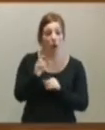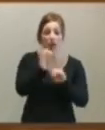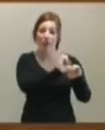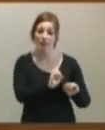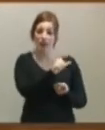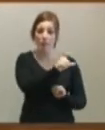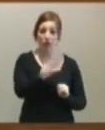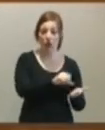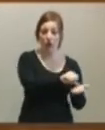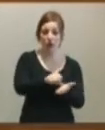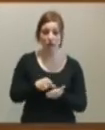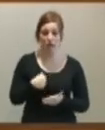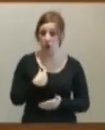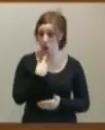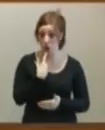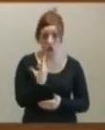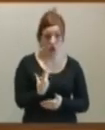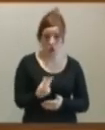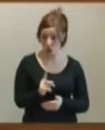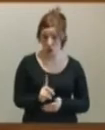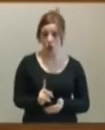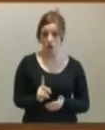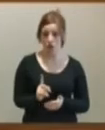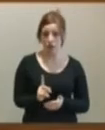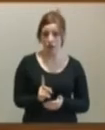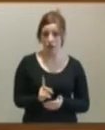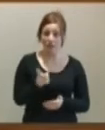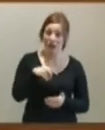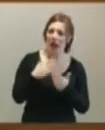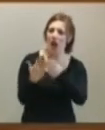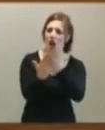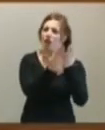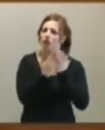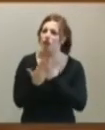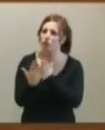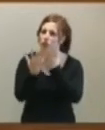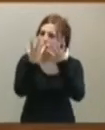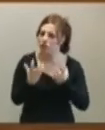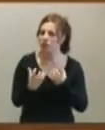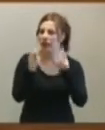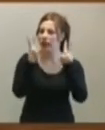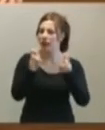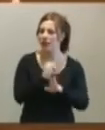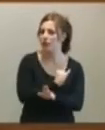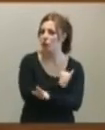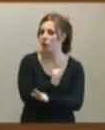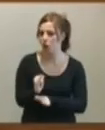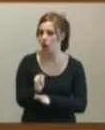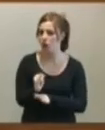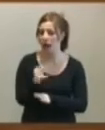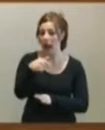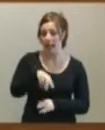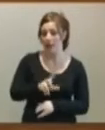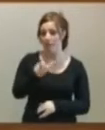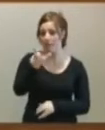no lo digo yo, el único estudio, el estudio y el comentario más riguroso que existe sobre esta institución es de un letrado de esta